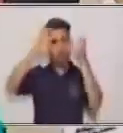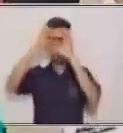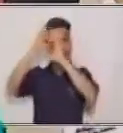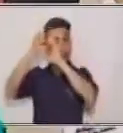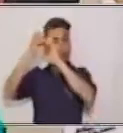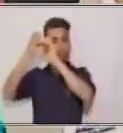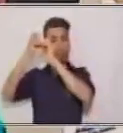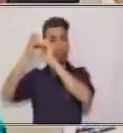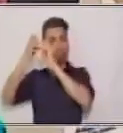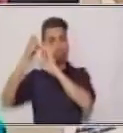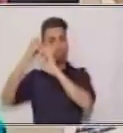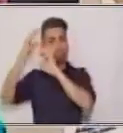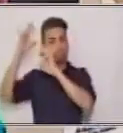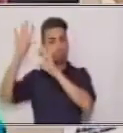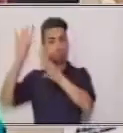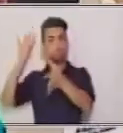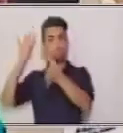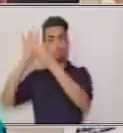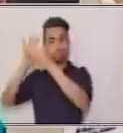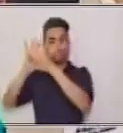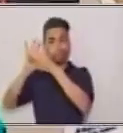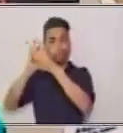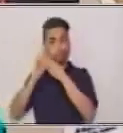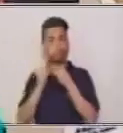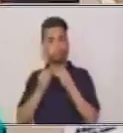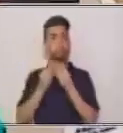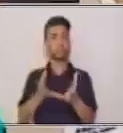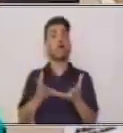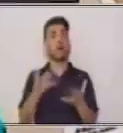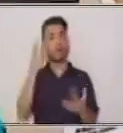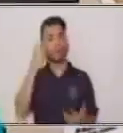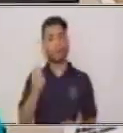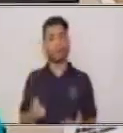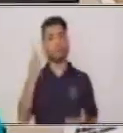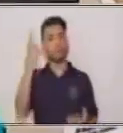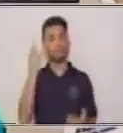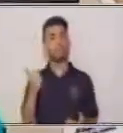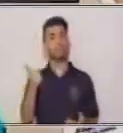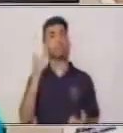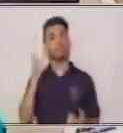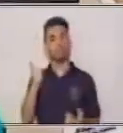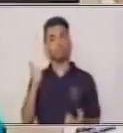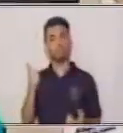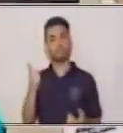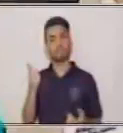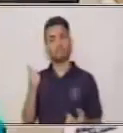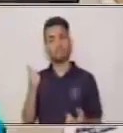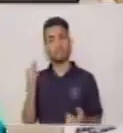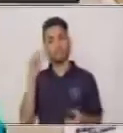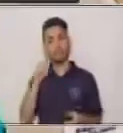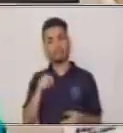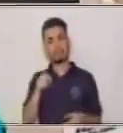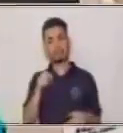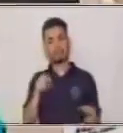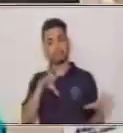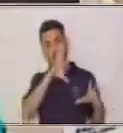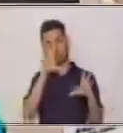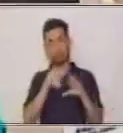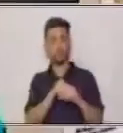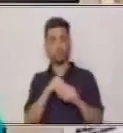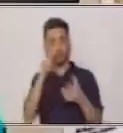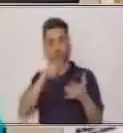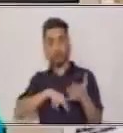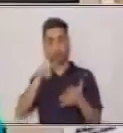imagina todo lo que está pasando y nos da la interpretación eficaz de ese contenido.